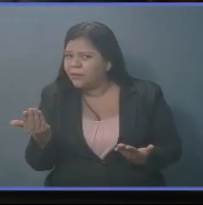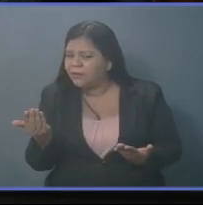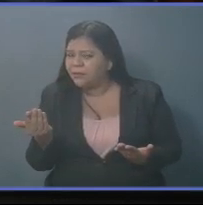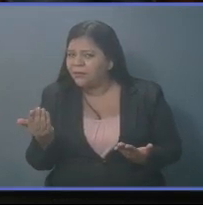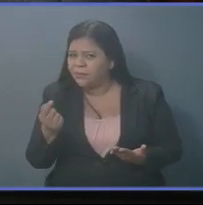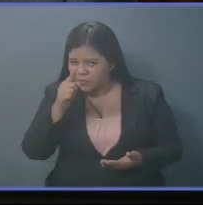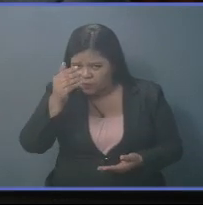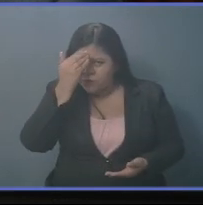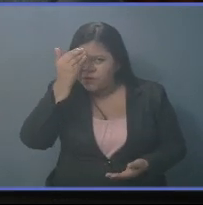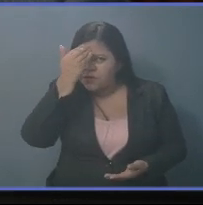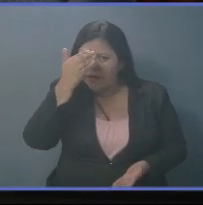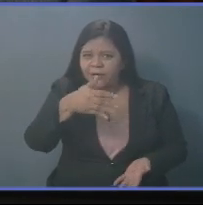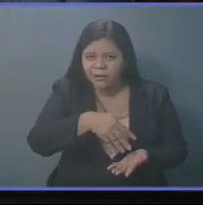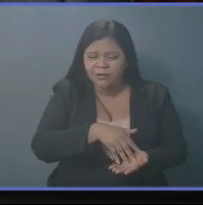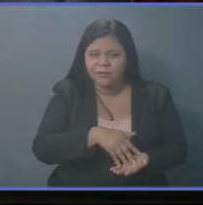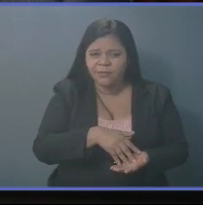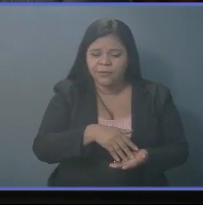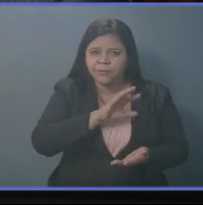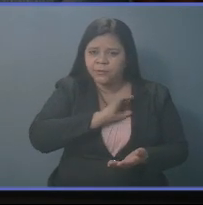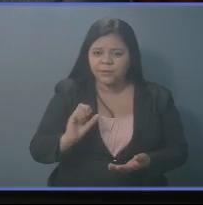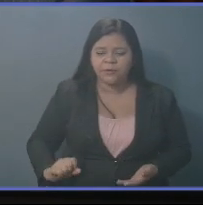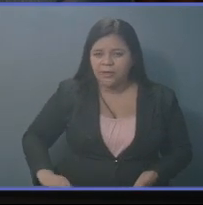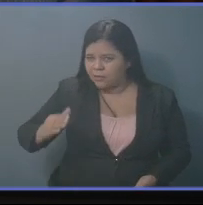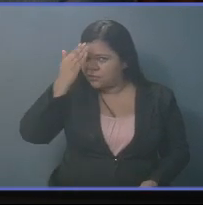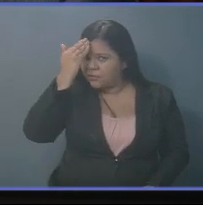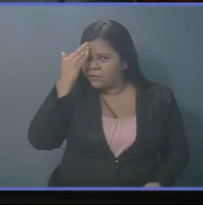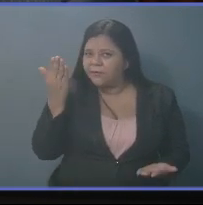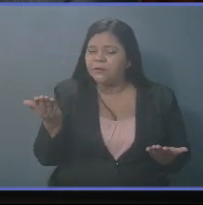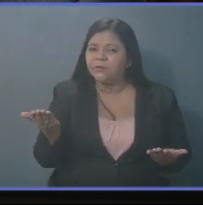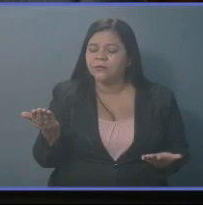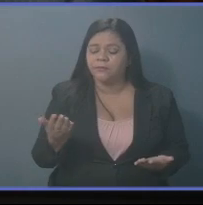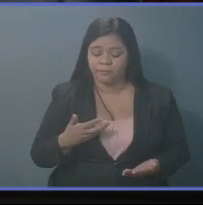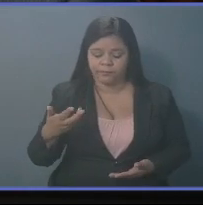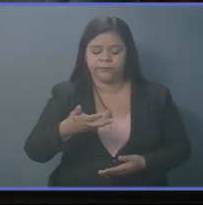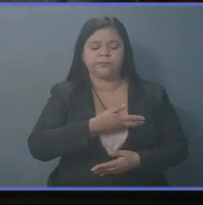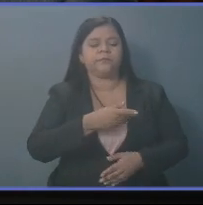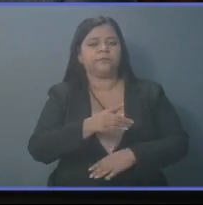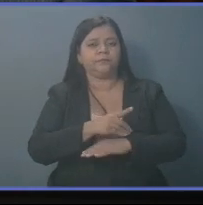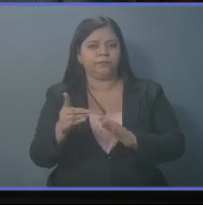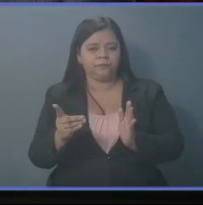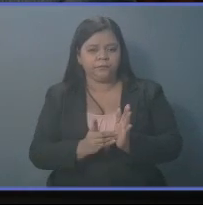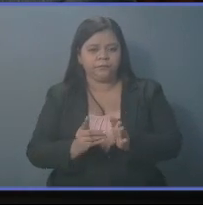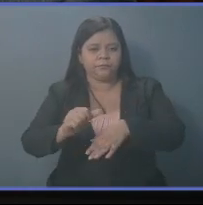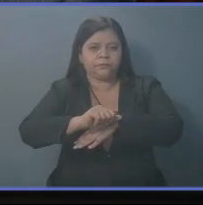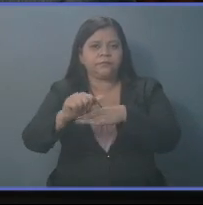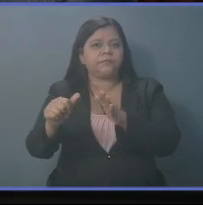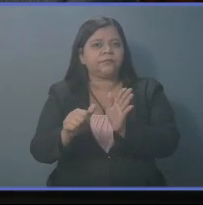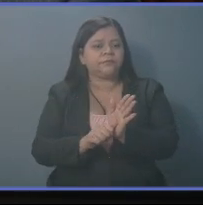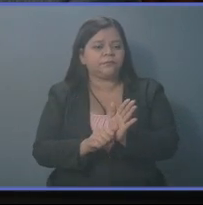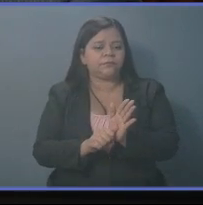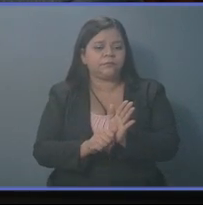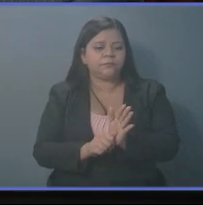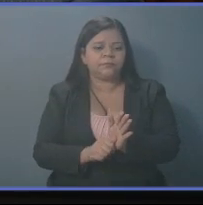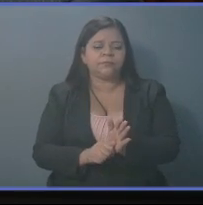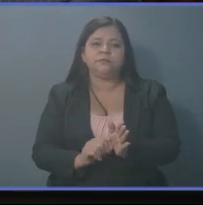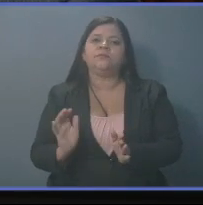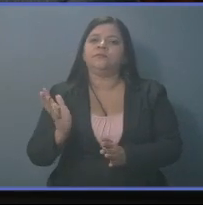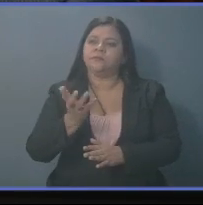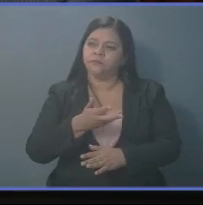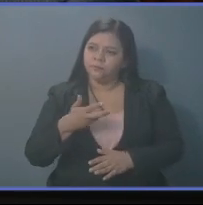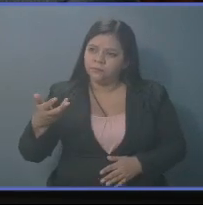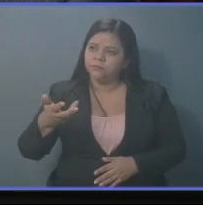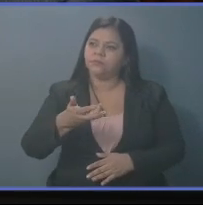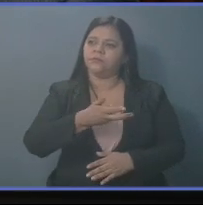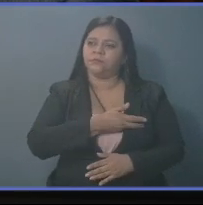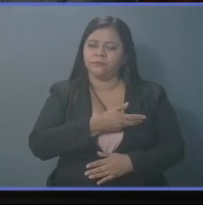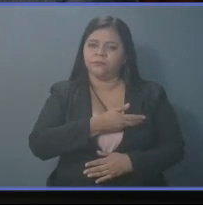¿Sabe qué es pueblo salvadoreño? Como diputados y diputadas de esta asamblea legislativa. Nos debemos al